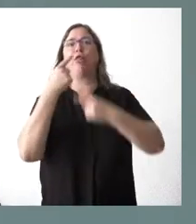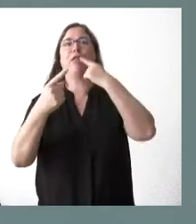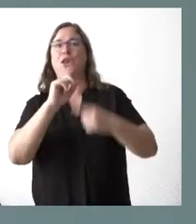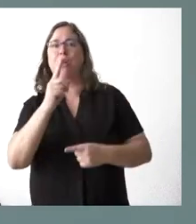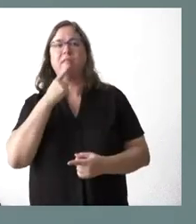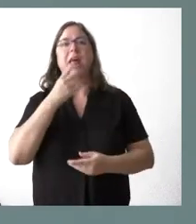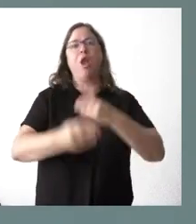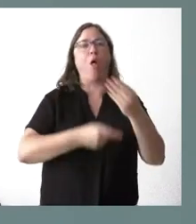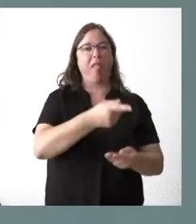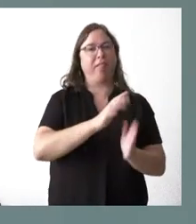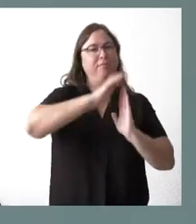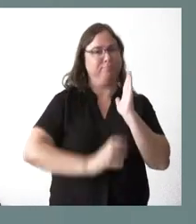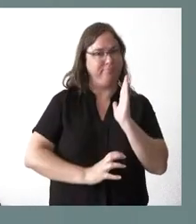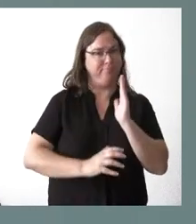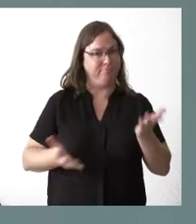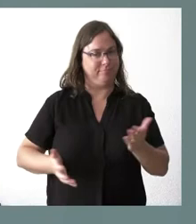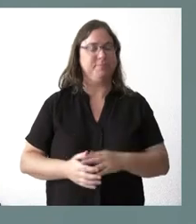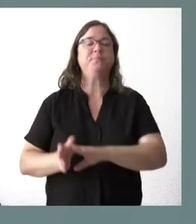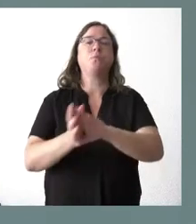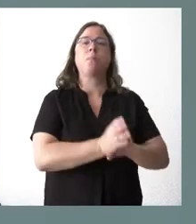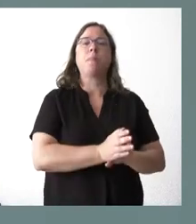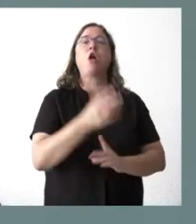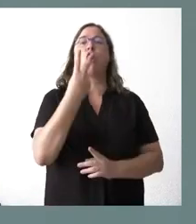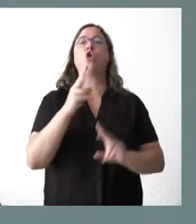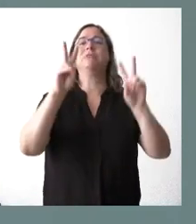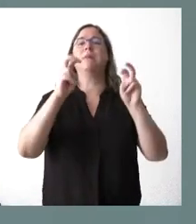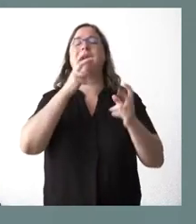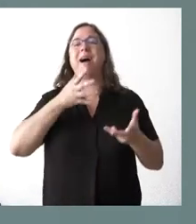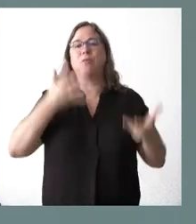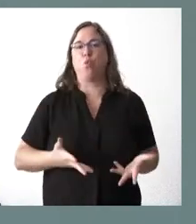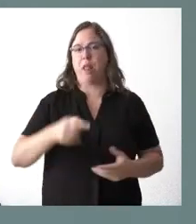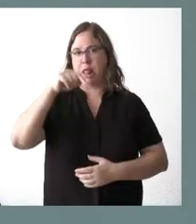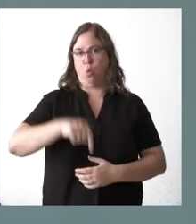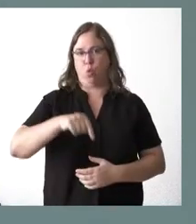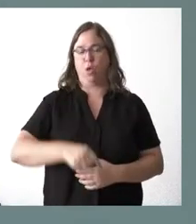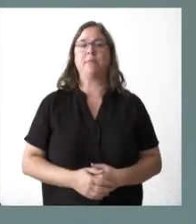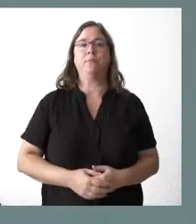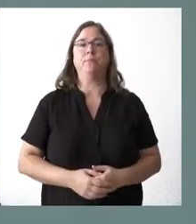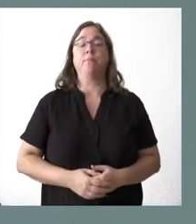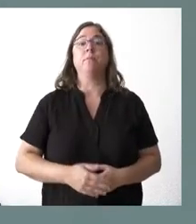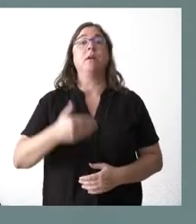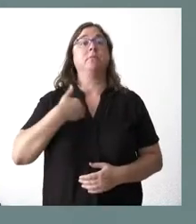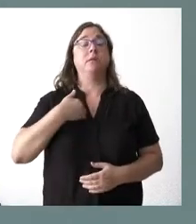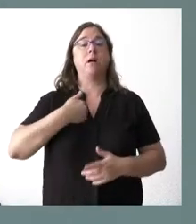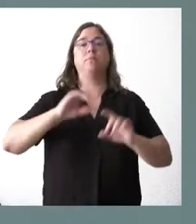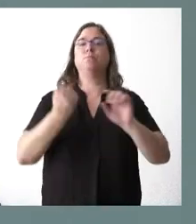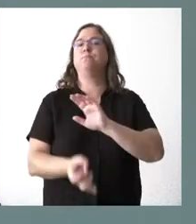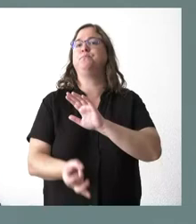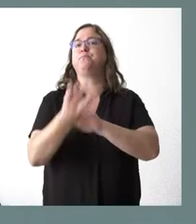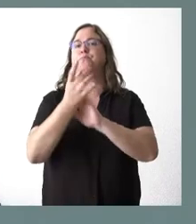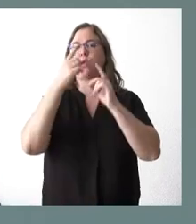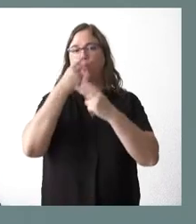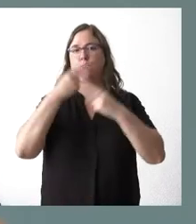Dos cuestiones también de actualidad de hoy. Por un lado, se ha colgado ya una nota en relación